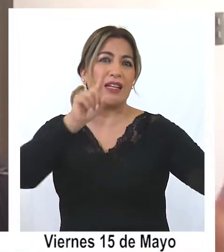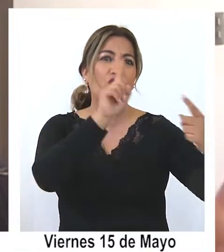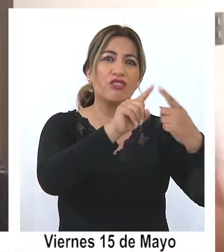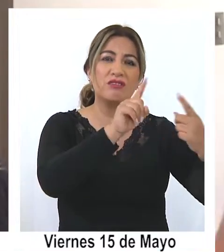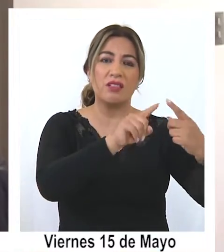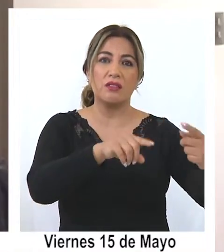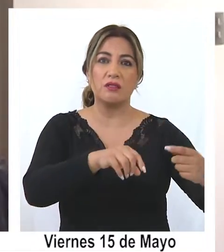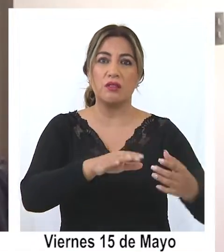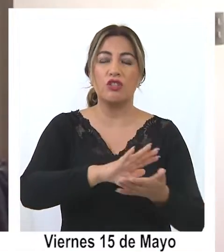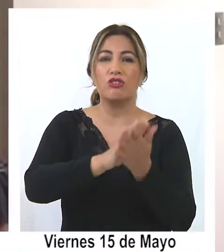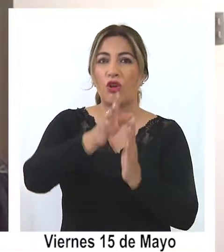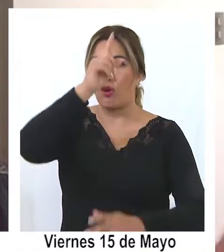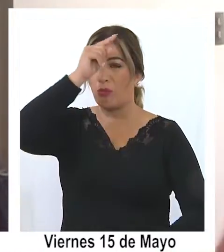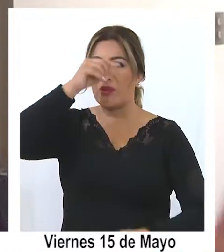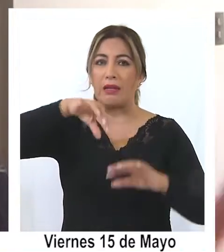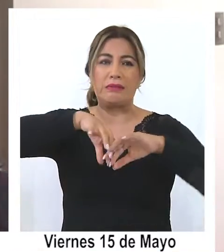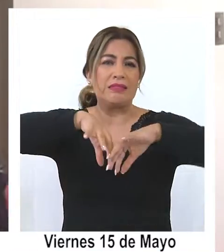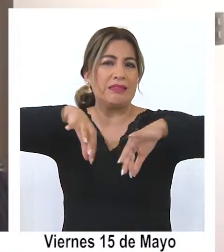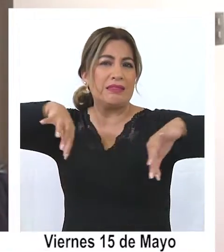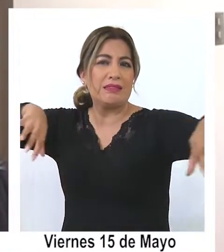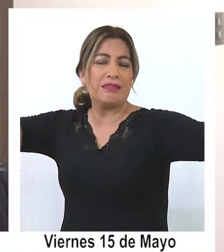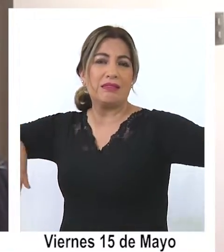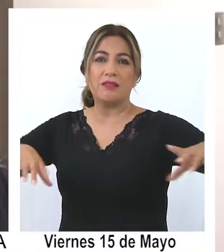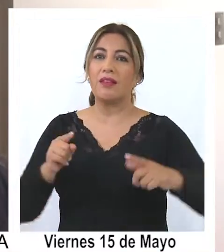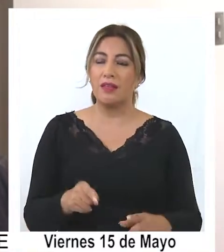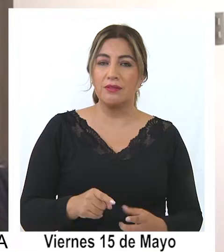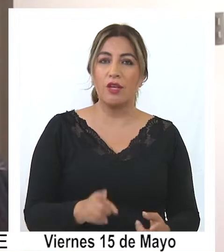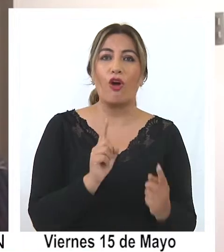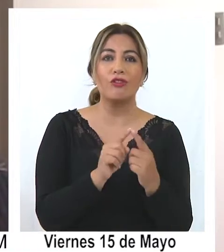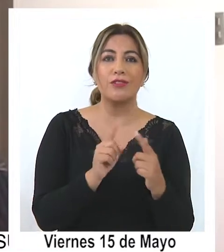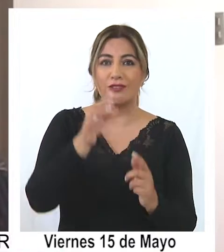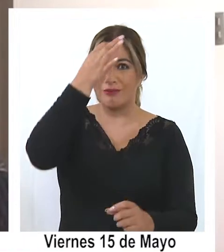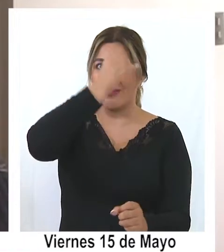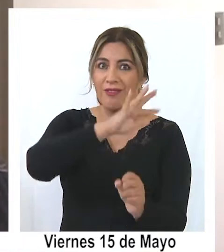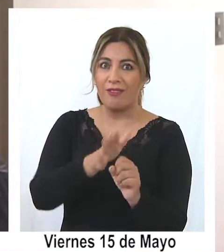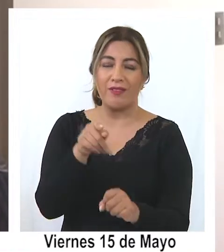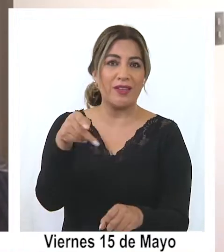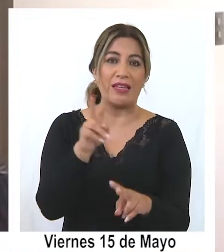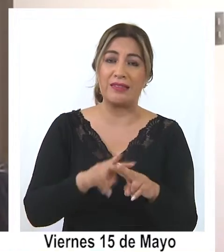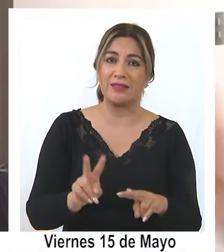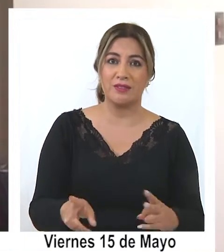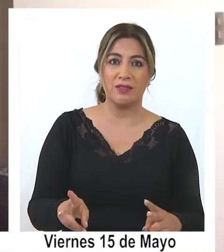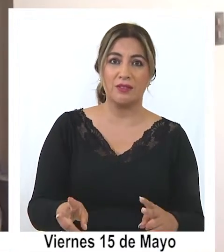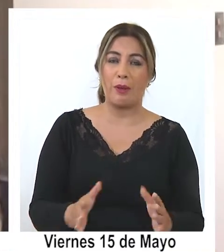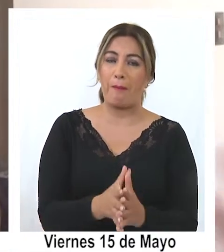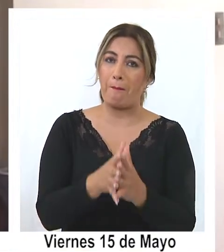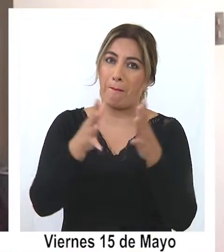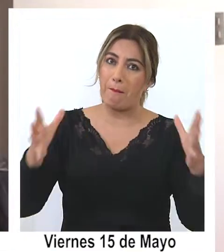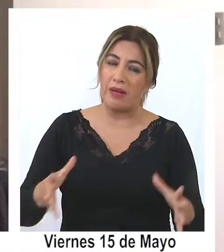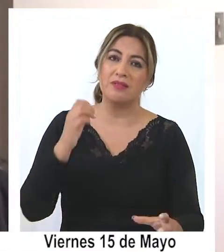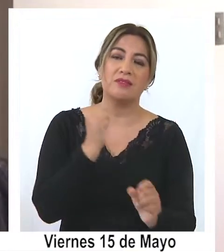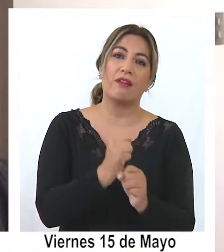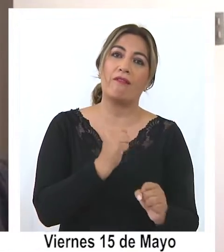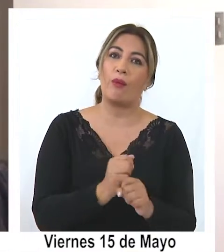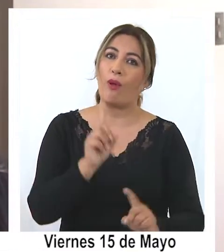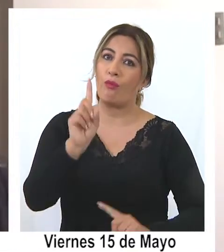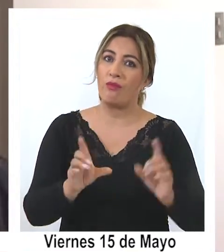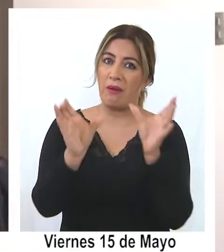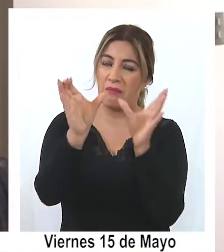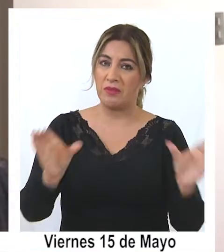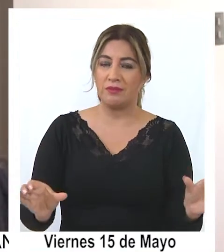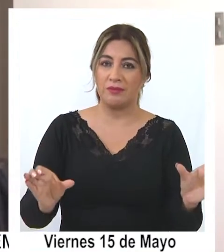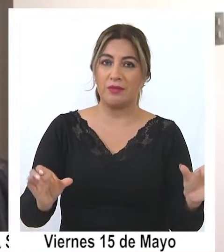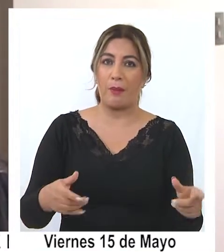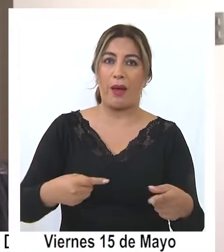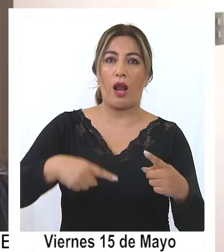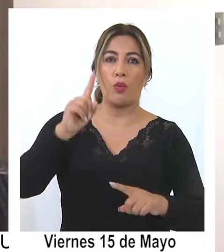regional se ha transformado en aislamiento de contacto, entonces eso ha generado más trabajo para ciertos sectores, para